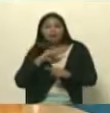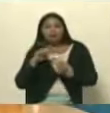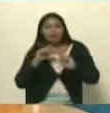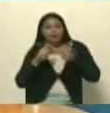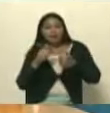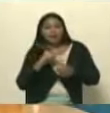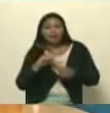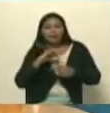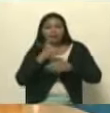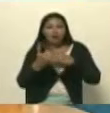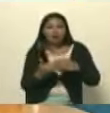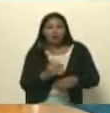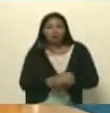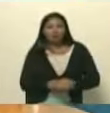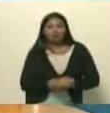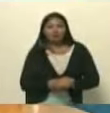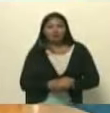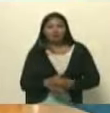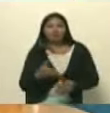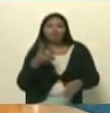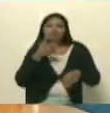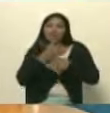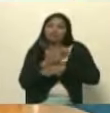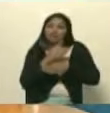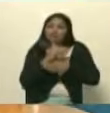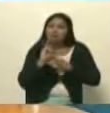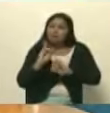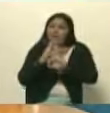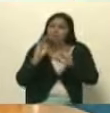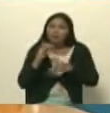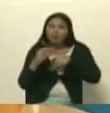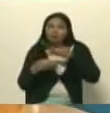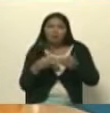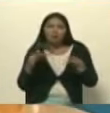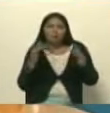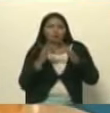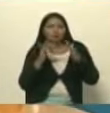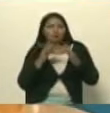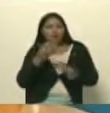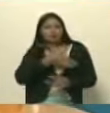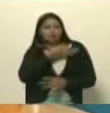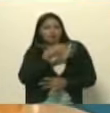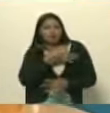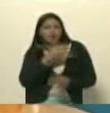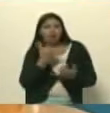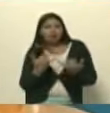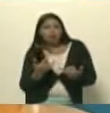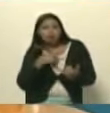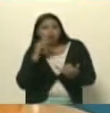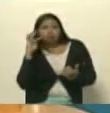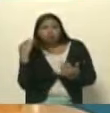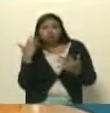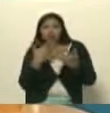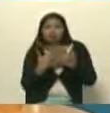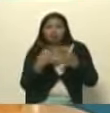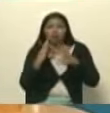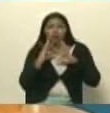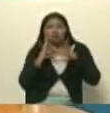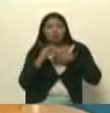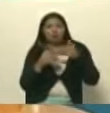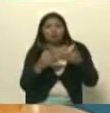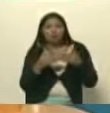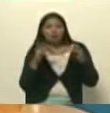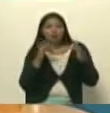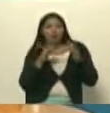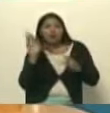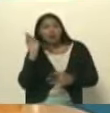programa la intervención o el papel que están jugando las redes sociales hasta ahora hemos venido conversando sobre el papel de